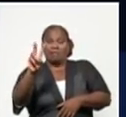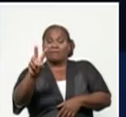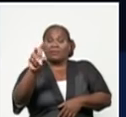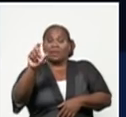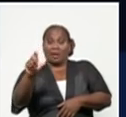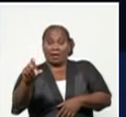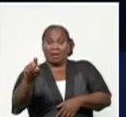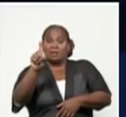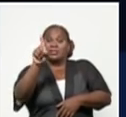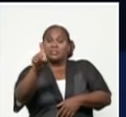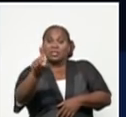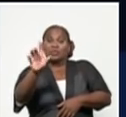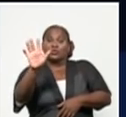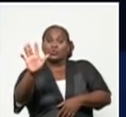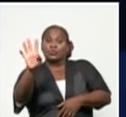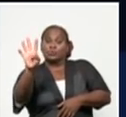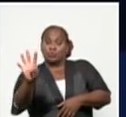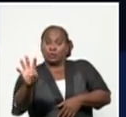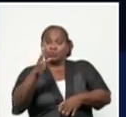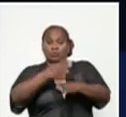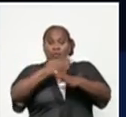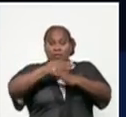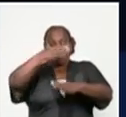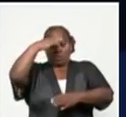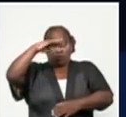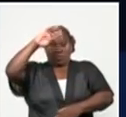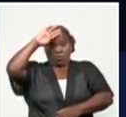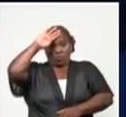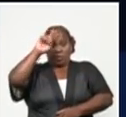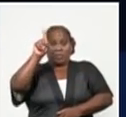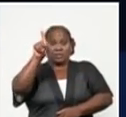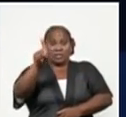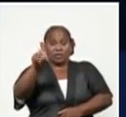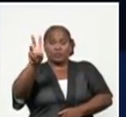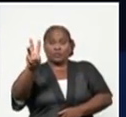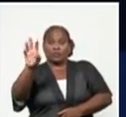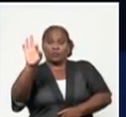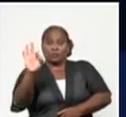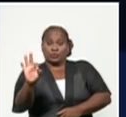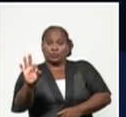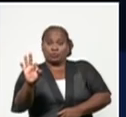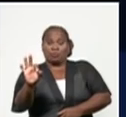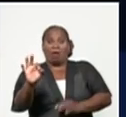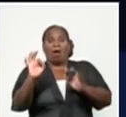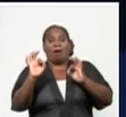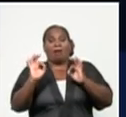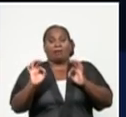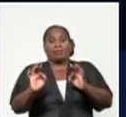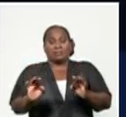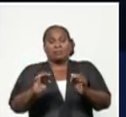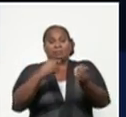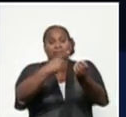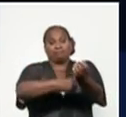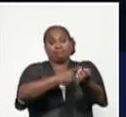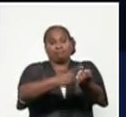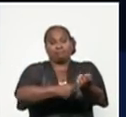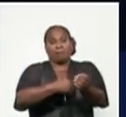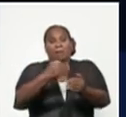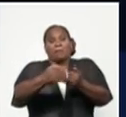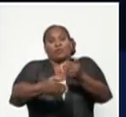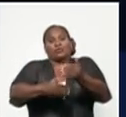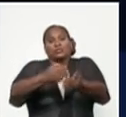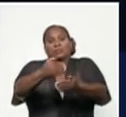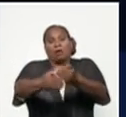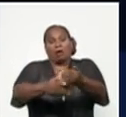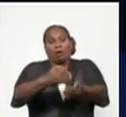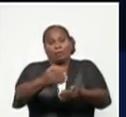154. Santiago de Cuba, 138. Y así se procesaron muestras de todos los territorios.